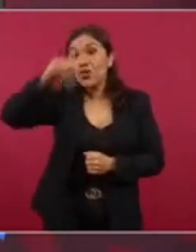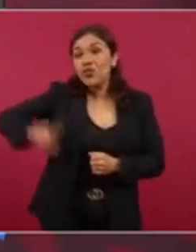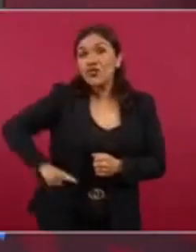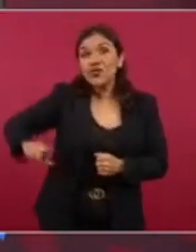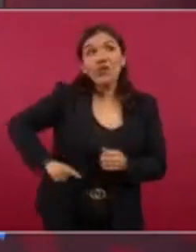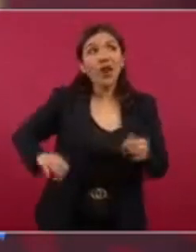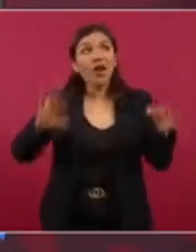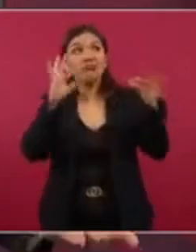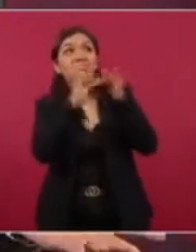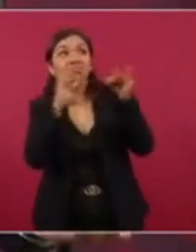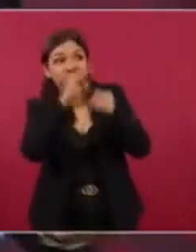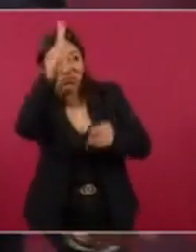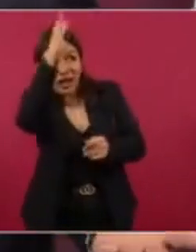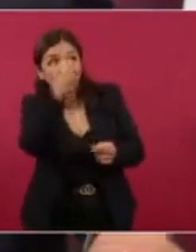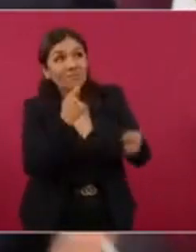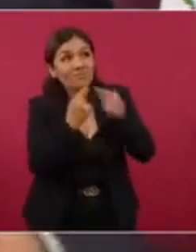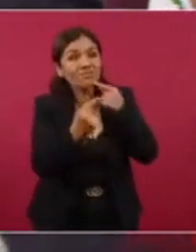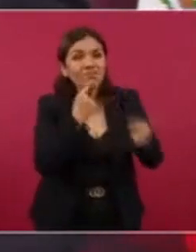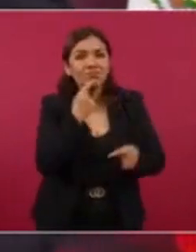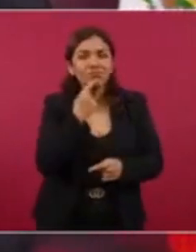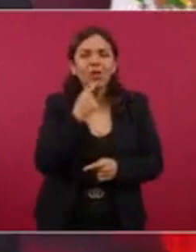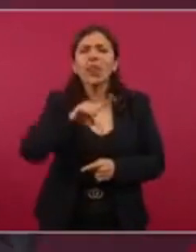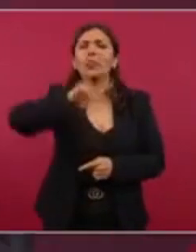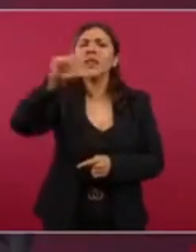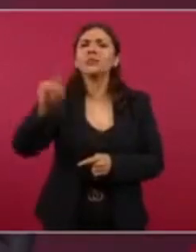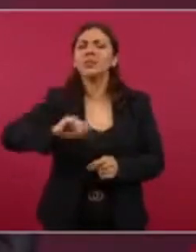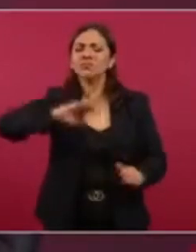¿Y por qué le dieron un carpetazo?